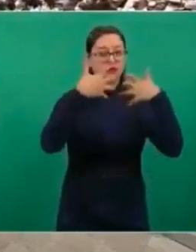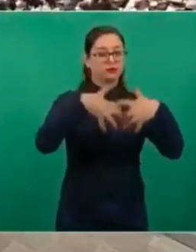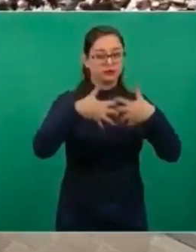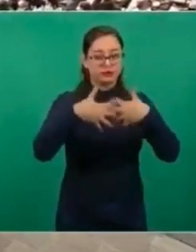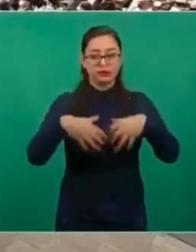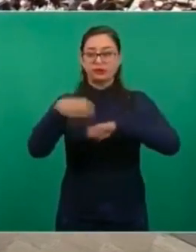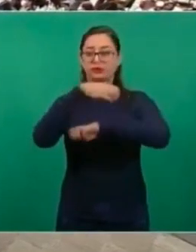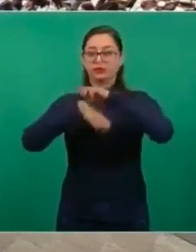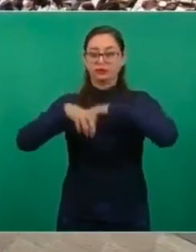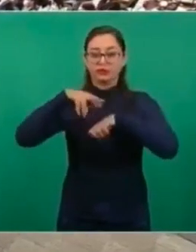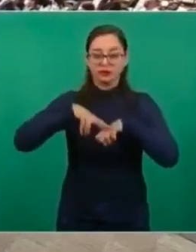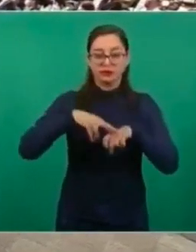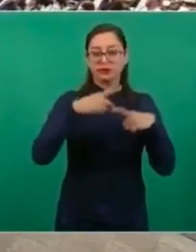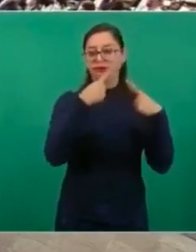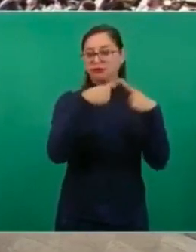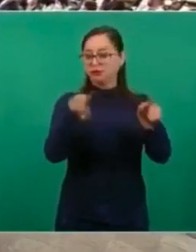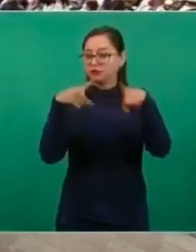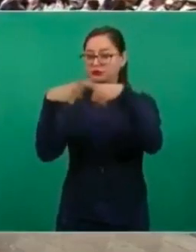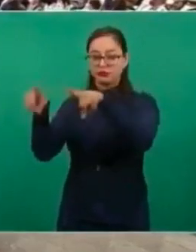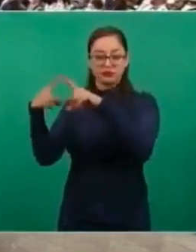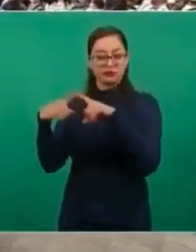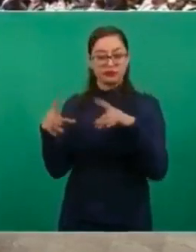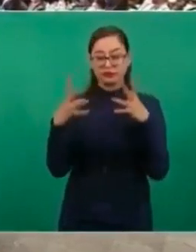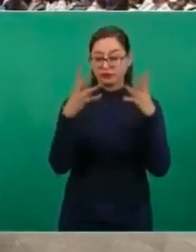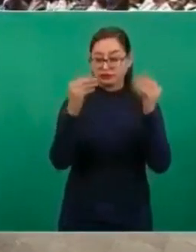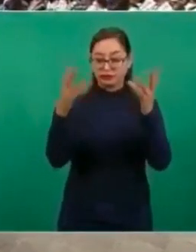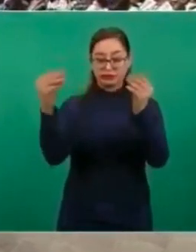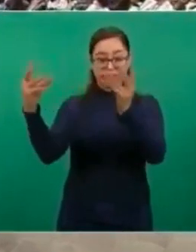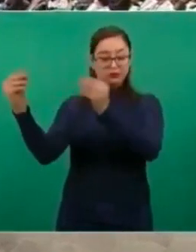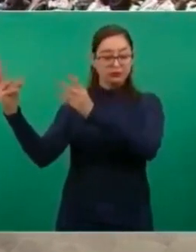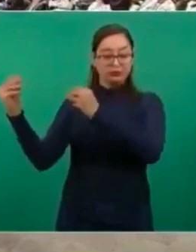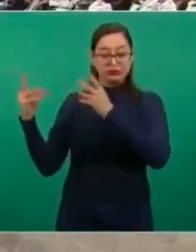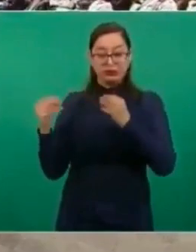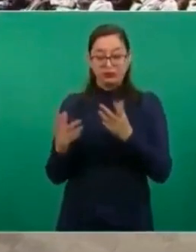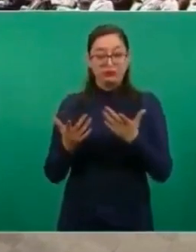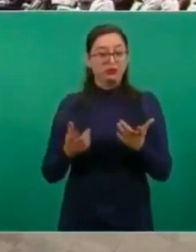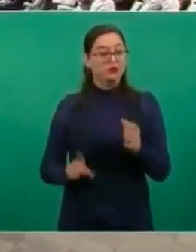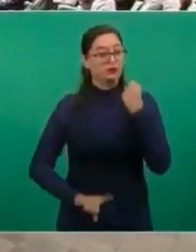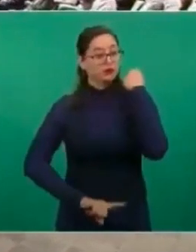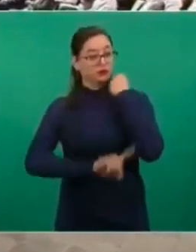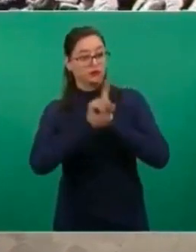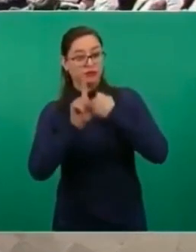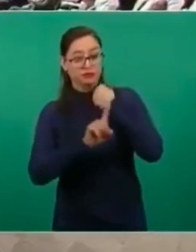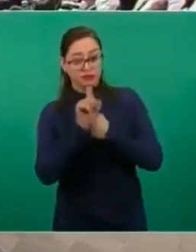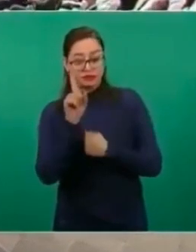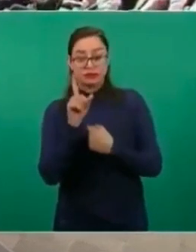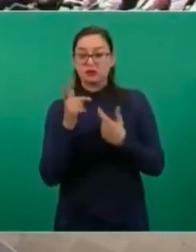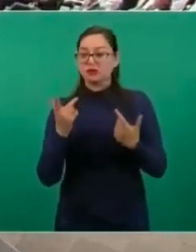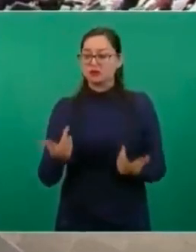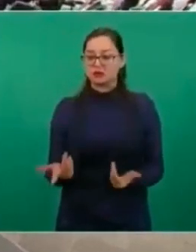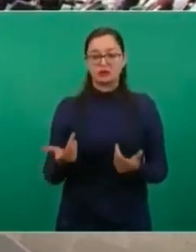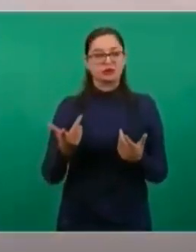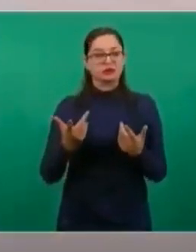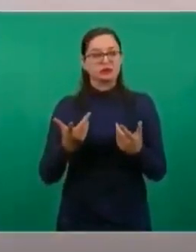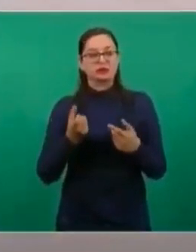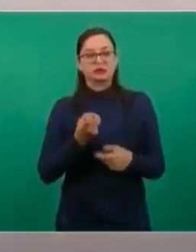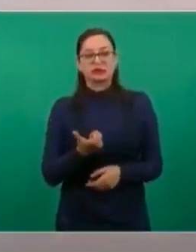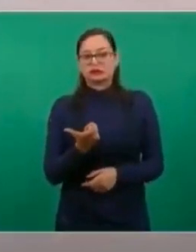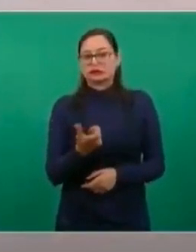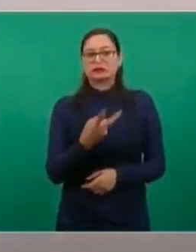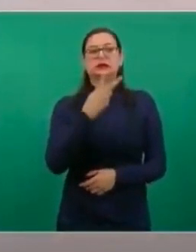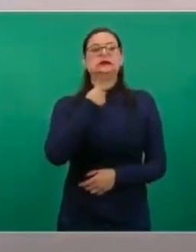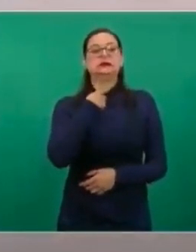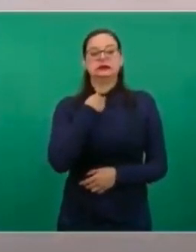que aún en medio de la crisis, mantuvieron a sus trabajadores,